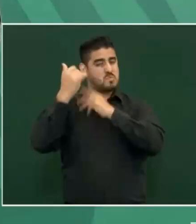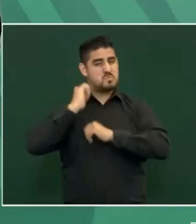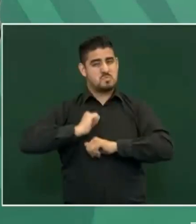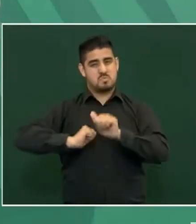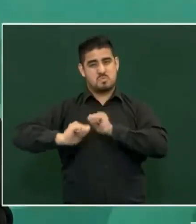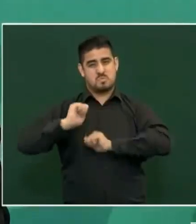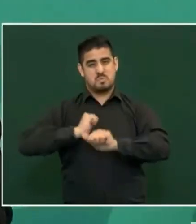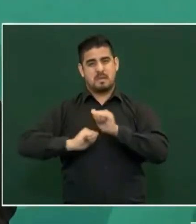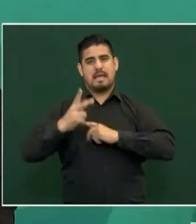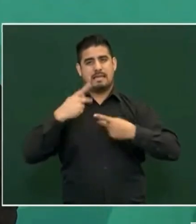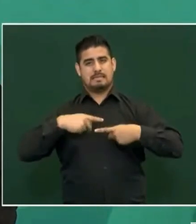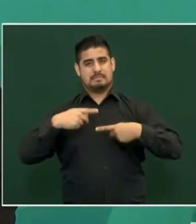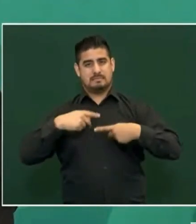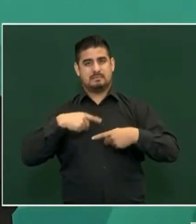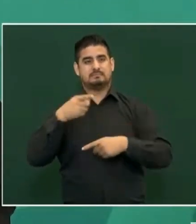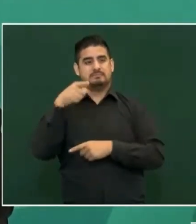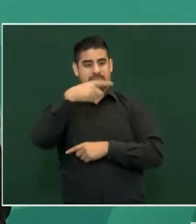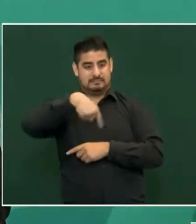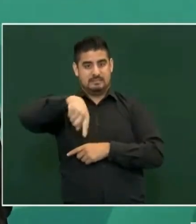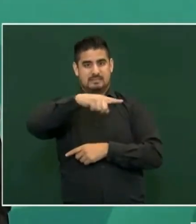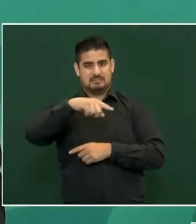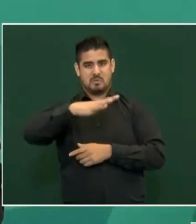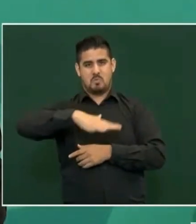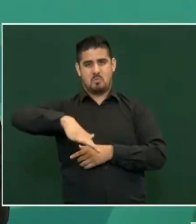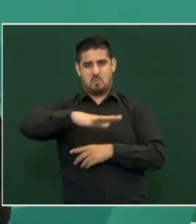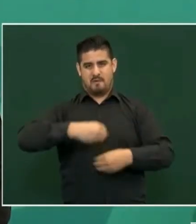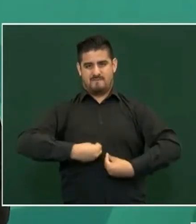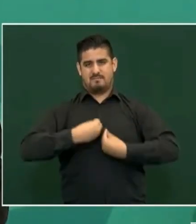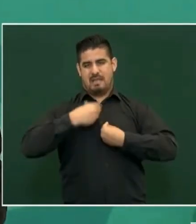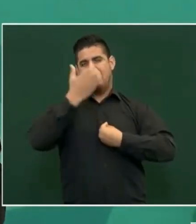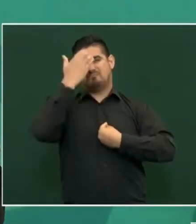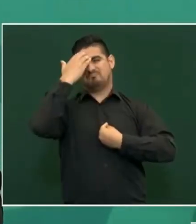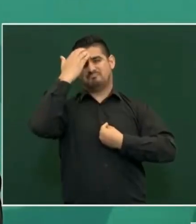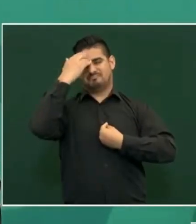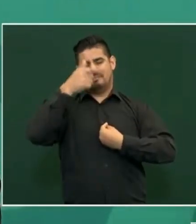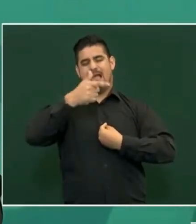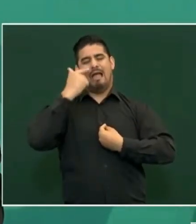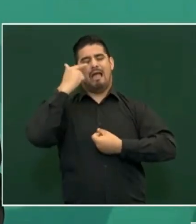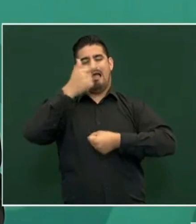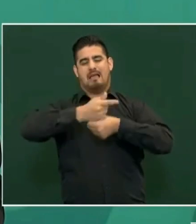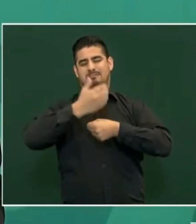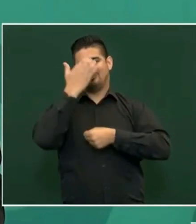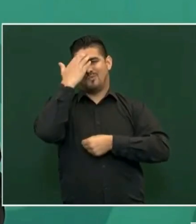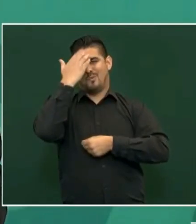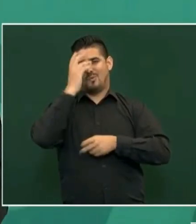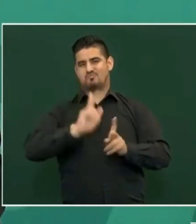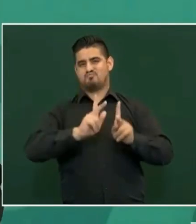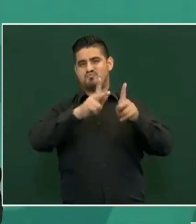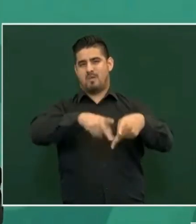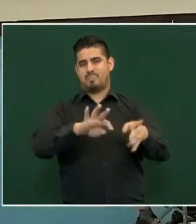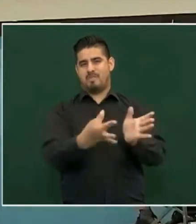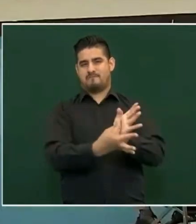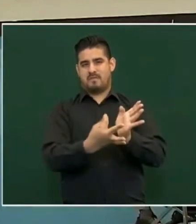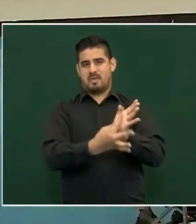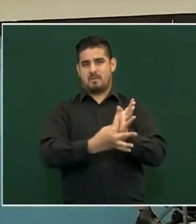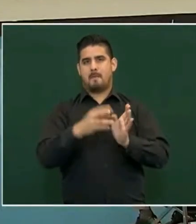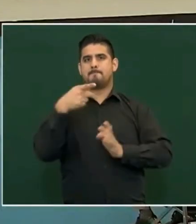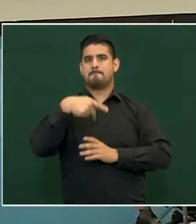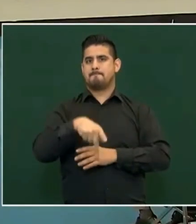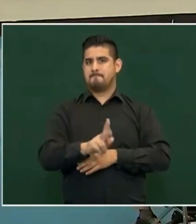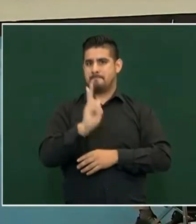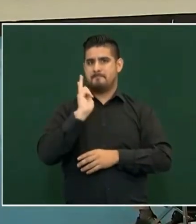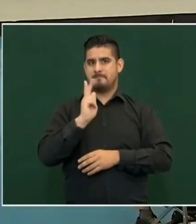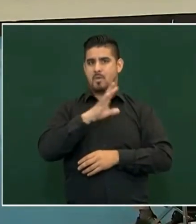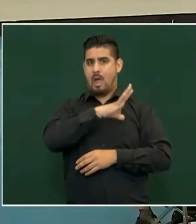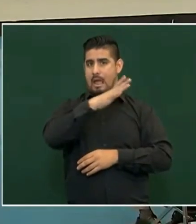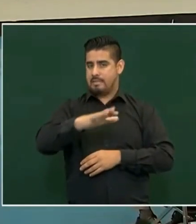y la gente de esa zona, pues sí sabe qué es el puente de fierro, pero en general no se conoce.